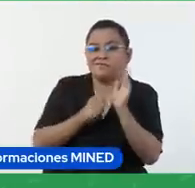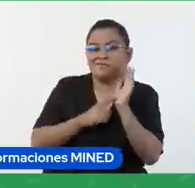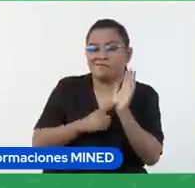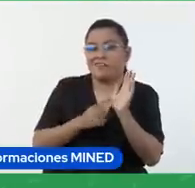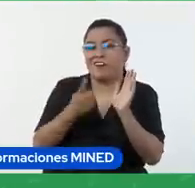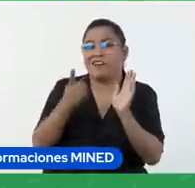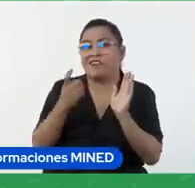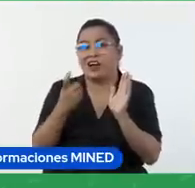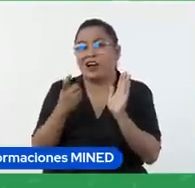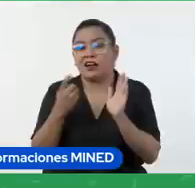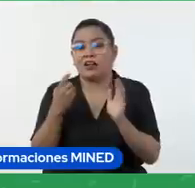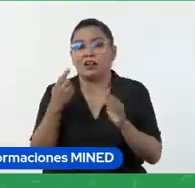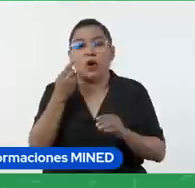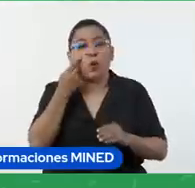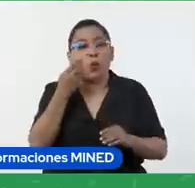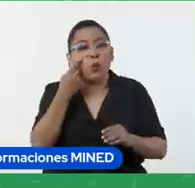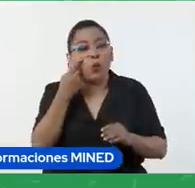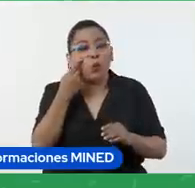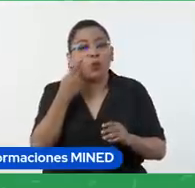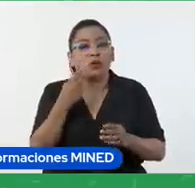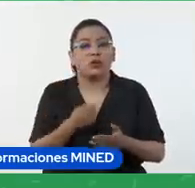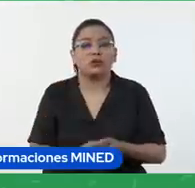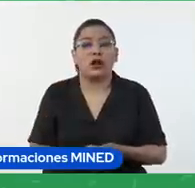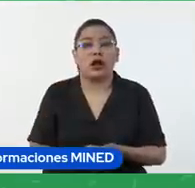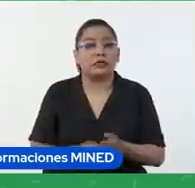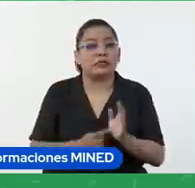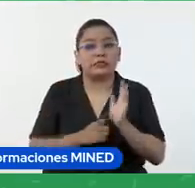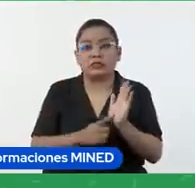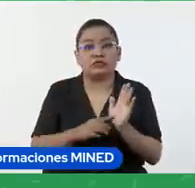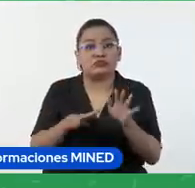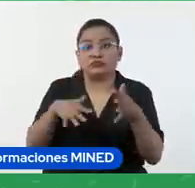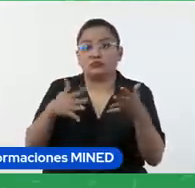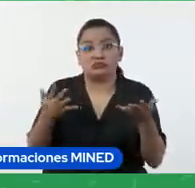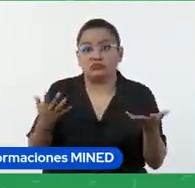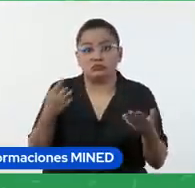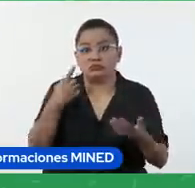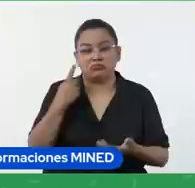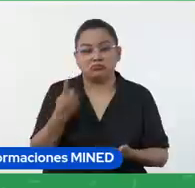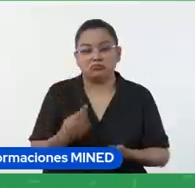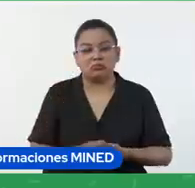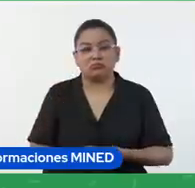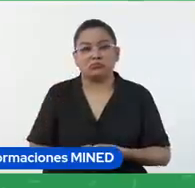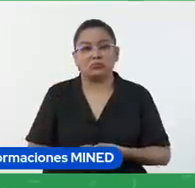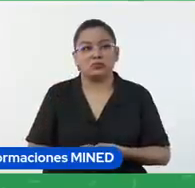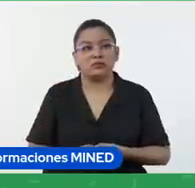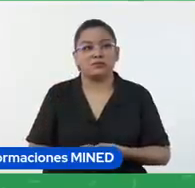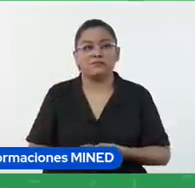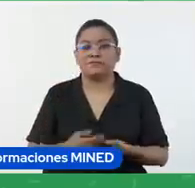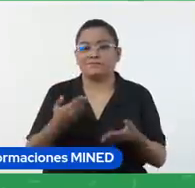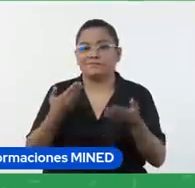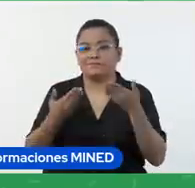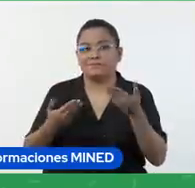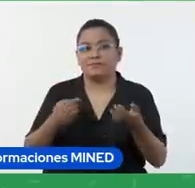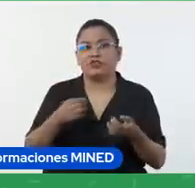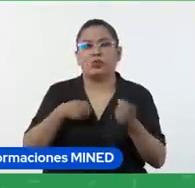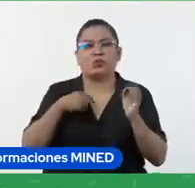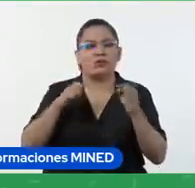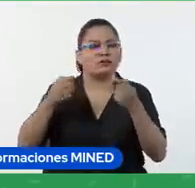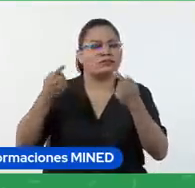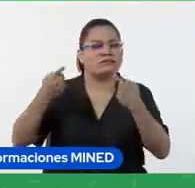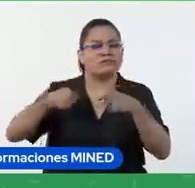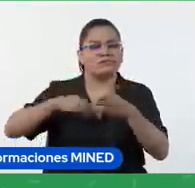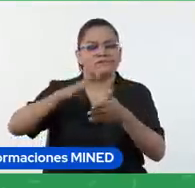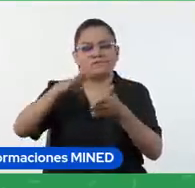projigidad, presenta problemas de oficio evidentes o no hay evidencia. Como les comentaba, aquí yo podría continuar